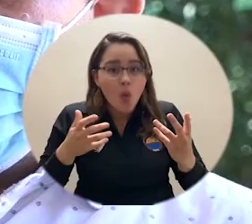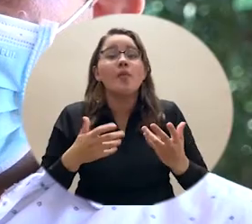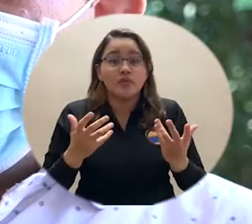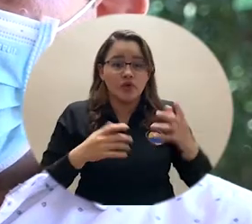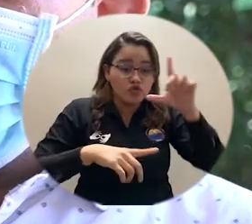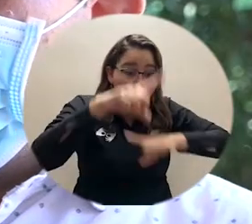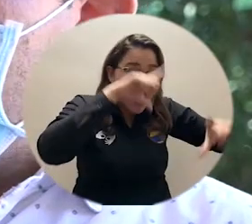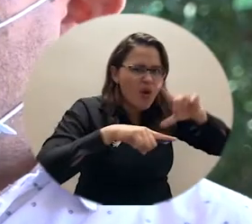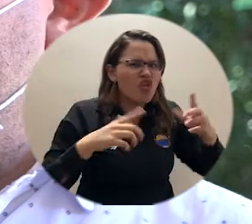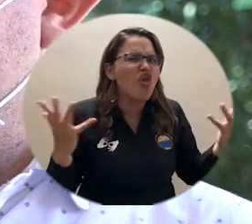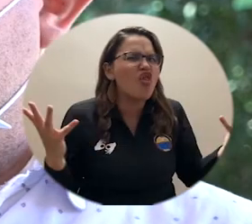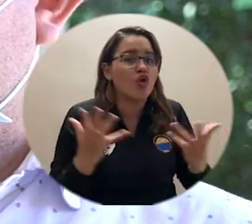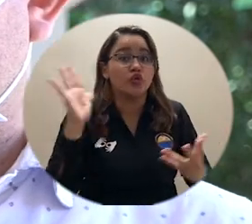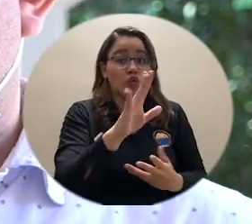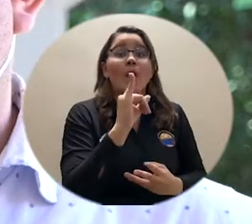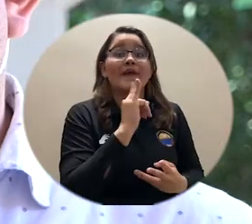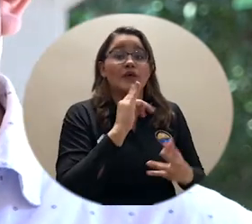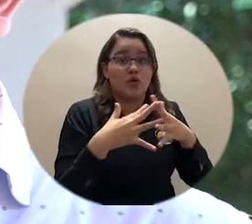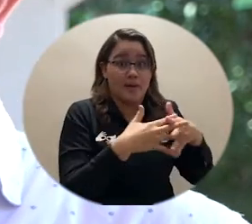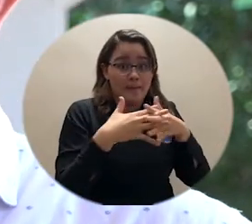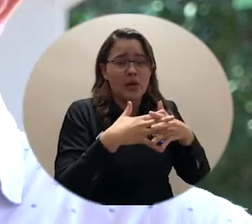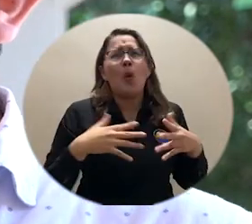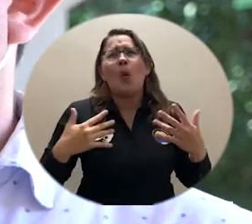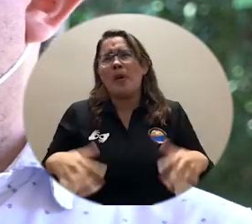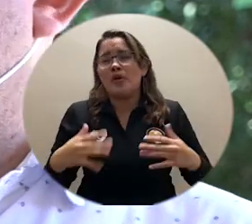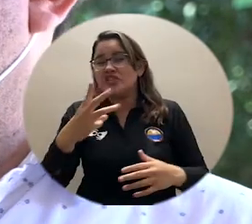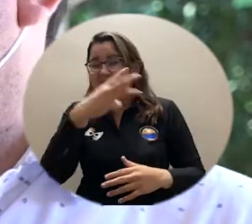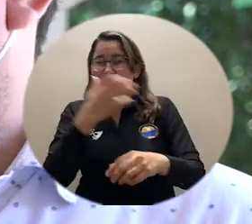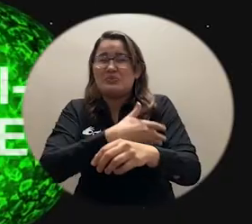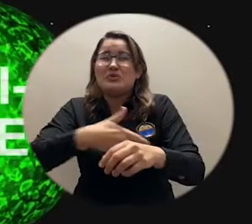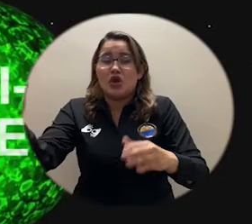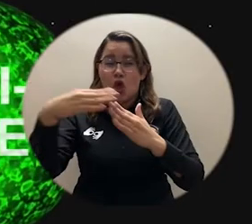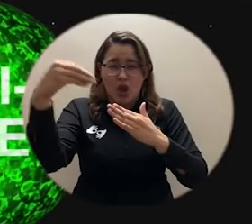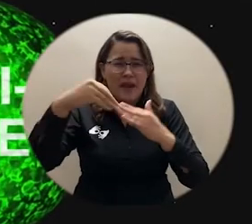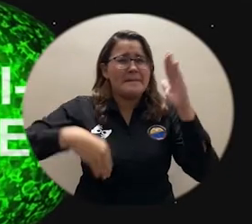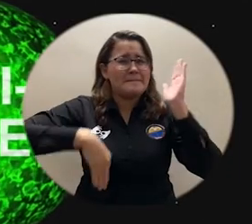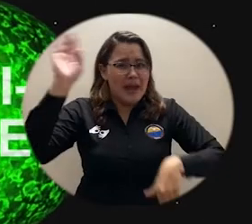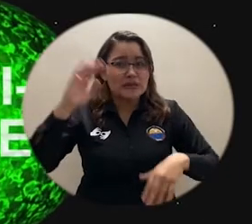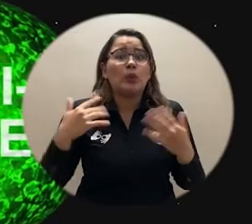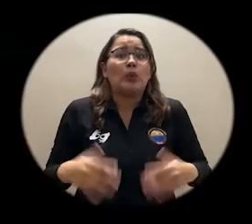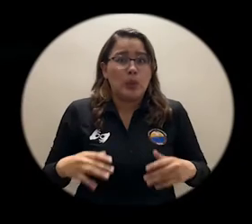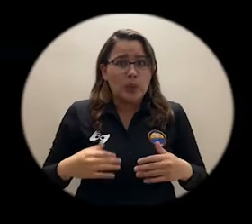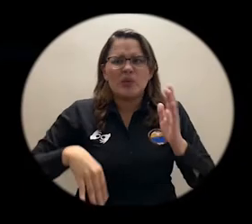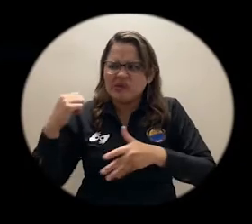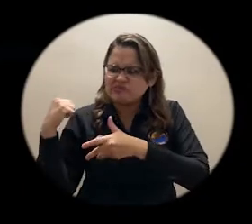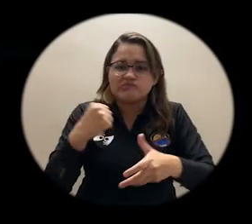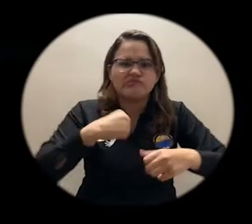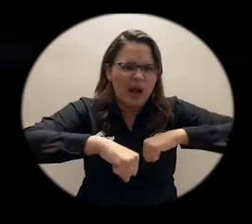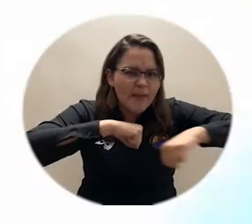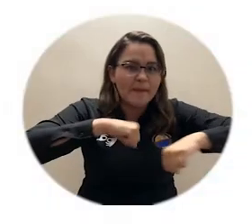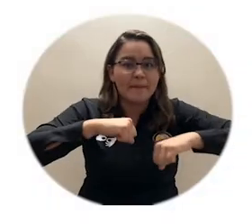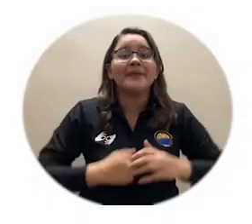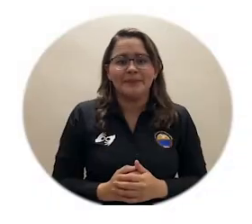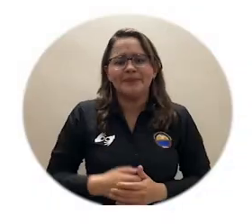que tiene su base en el laboratorio Fermilab en los Estados Unidos, tuvo un presupuesto inicial de 300 millones de dólares. El importante logro académico es resultado del